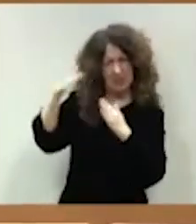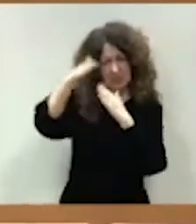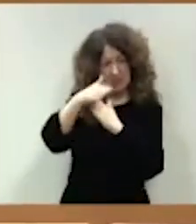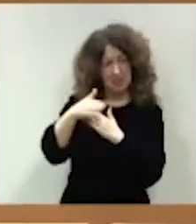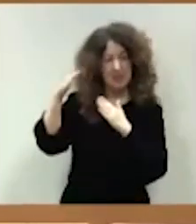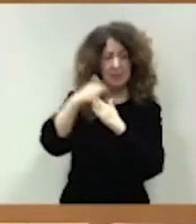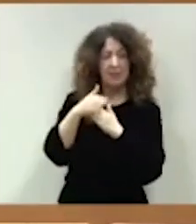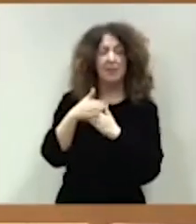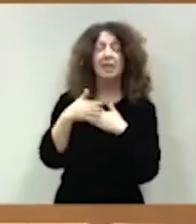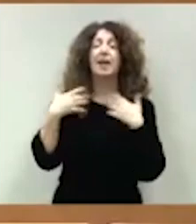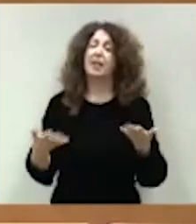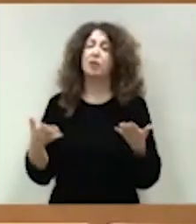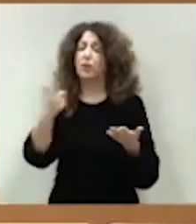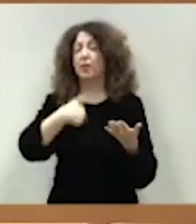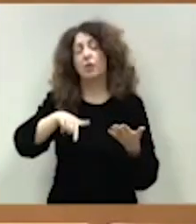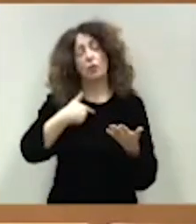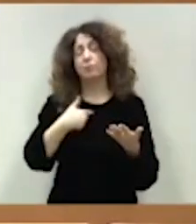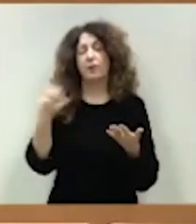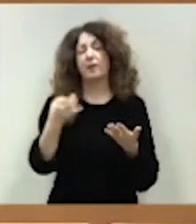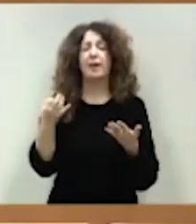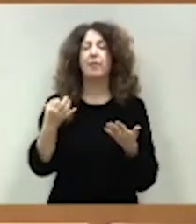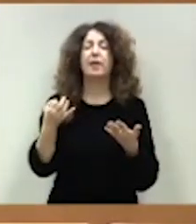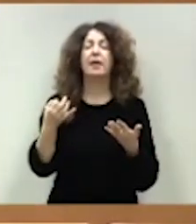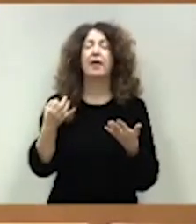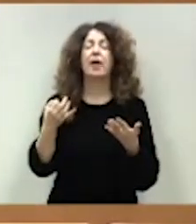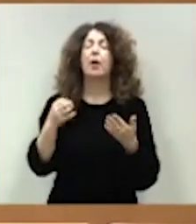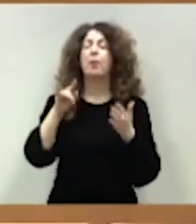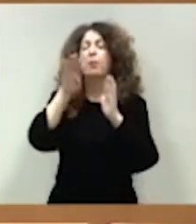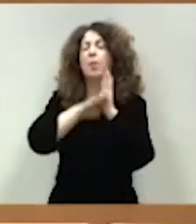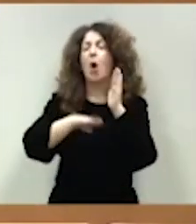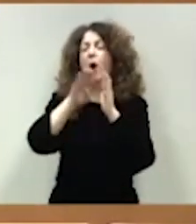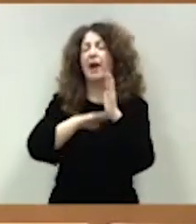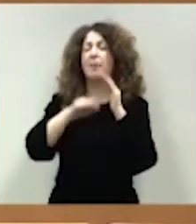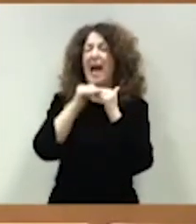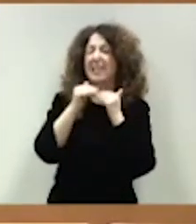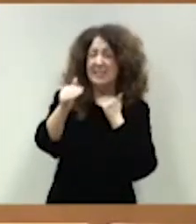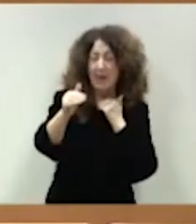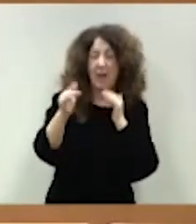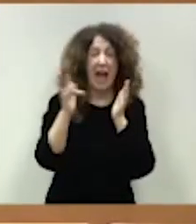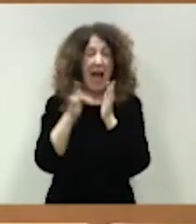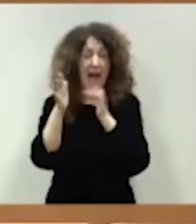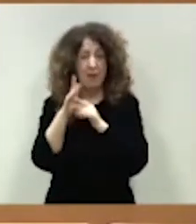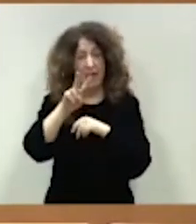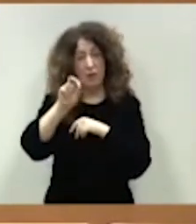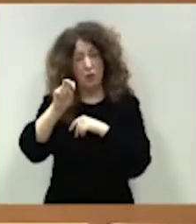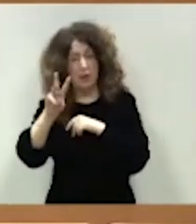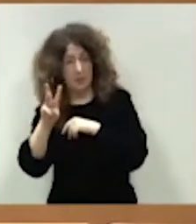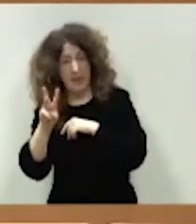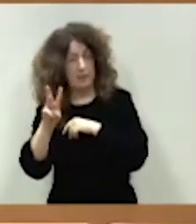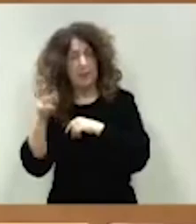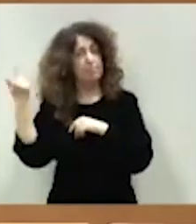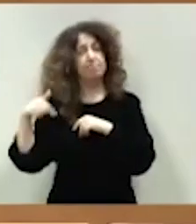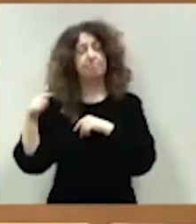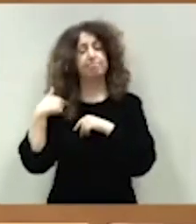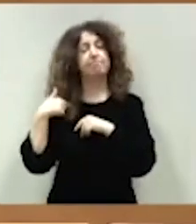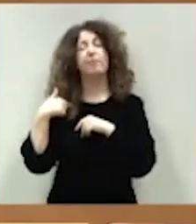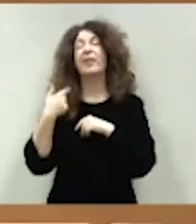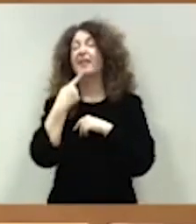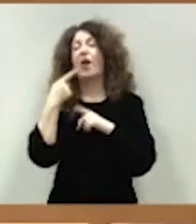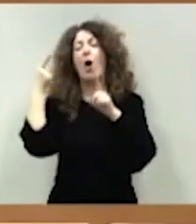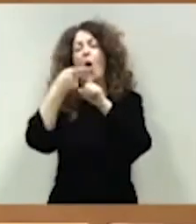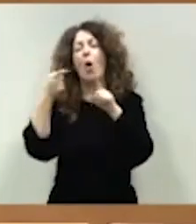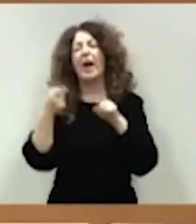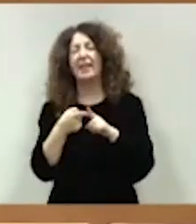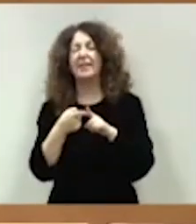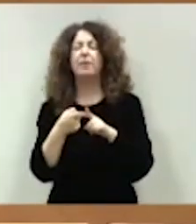a lo dispuesto en la actualización del programa de estabilidad del mes de abril de 2023, que marca unos objetivos